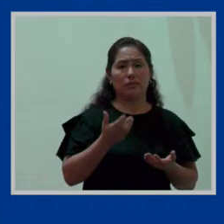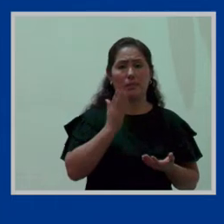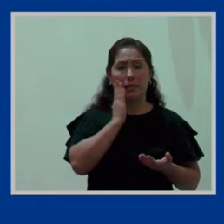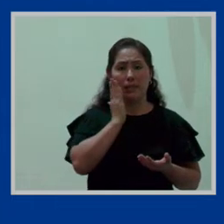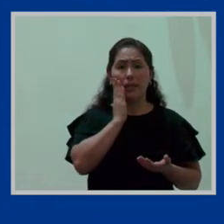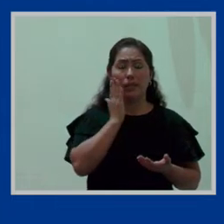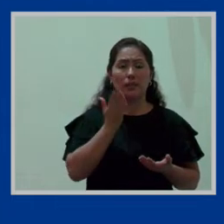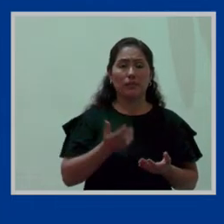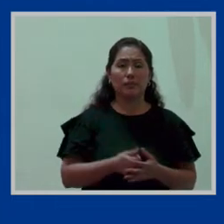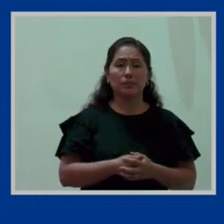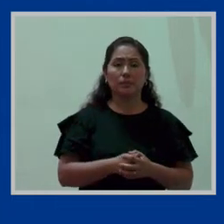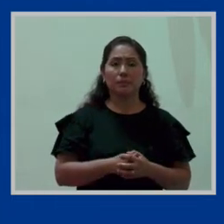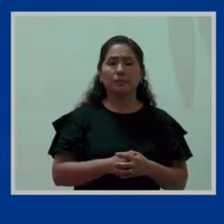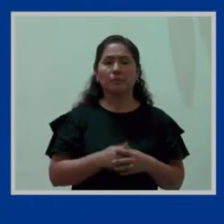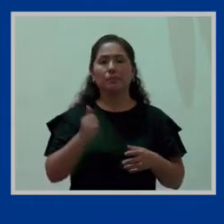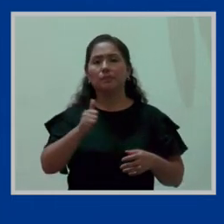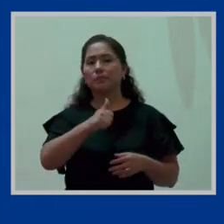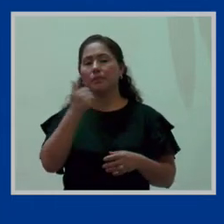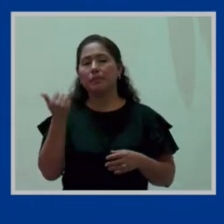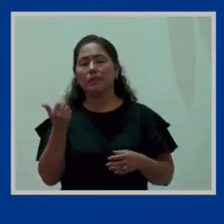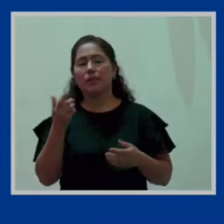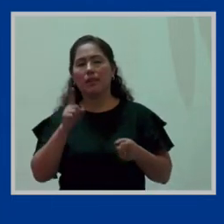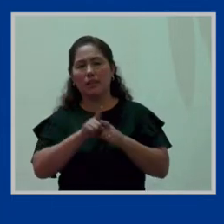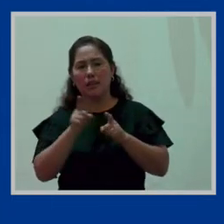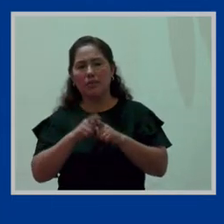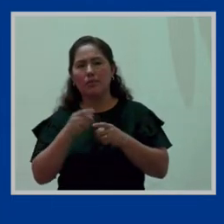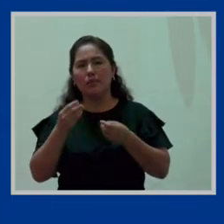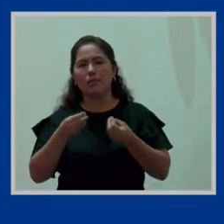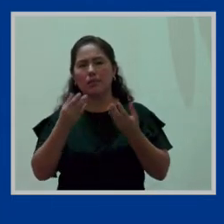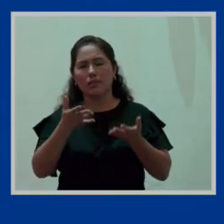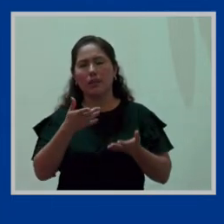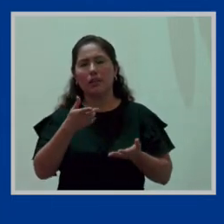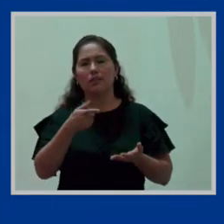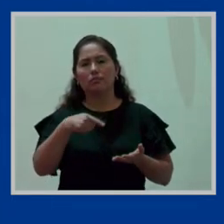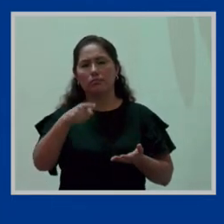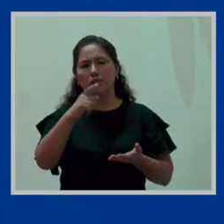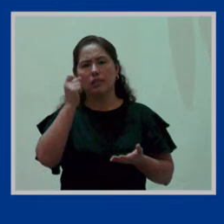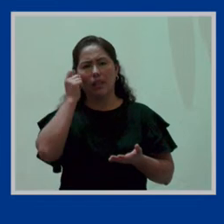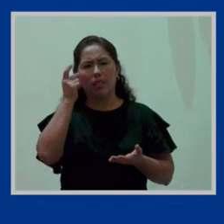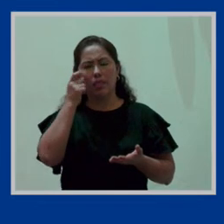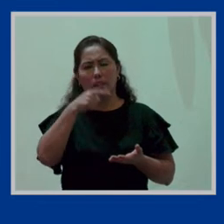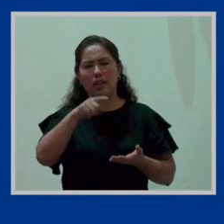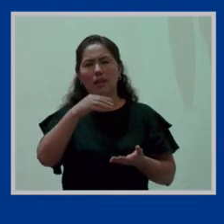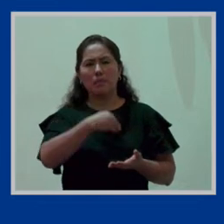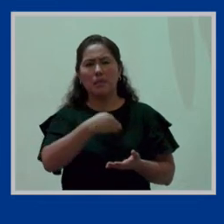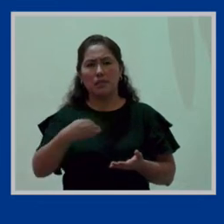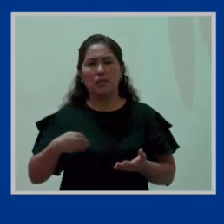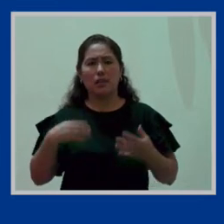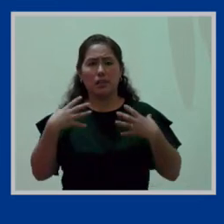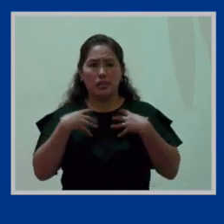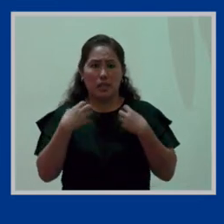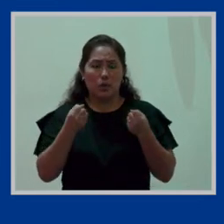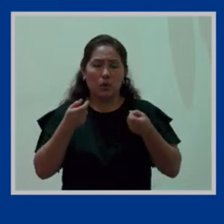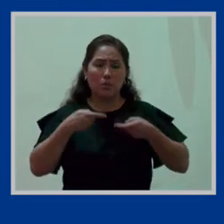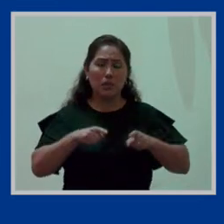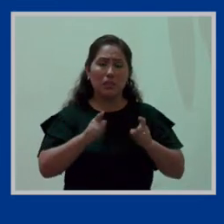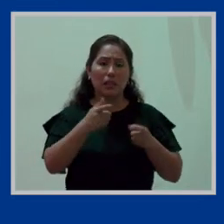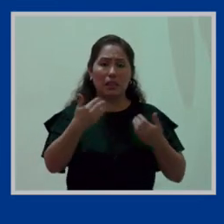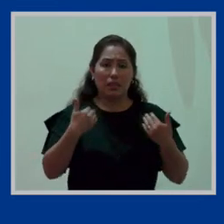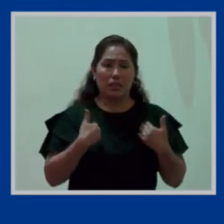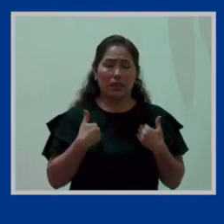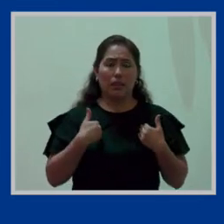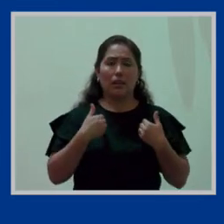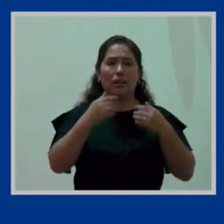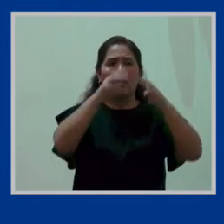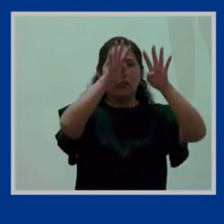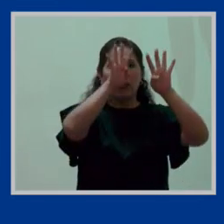también el considerar, y acá viene lo del Ministerio de Salud, que a pesar de que tenga cortinas,